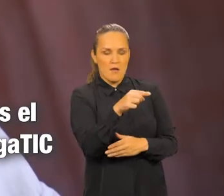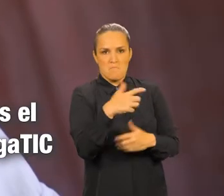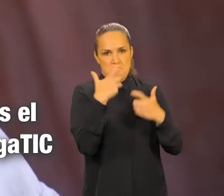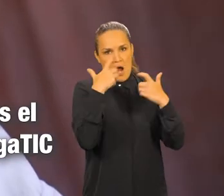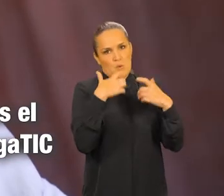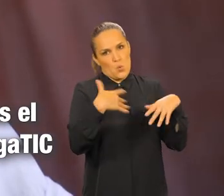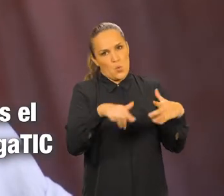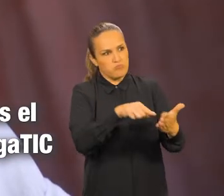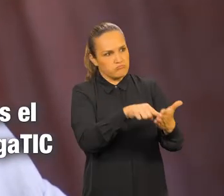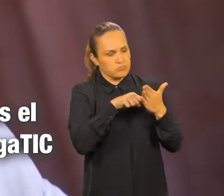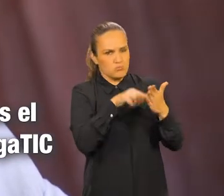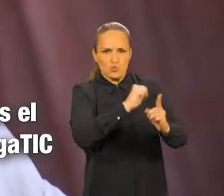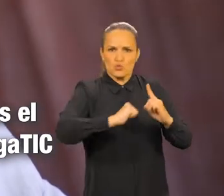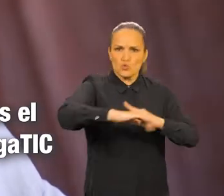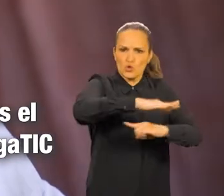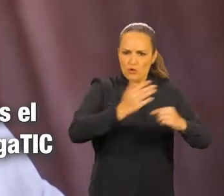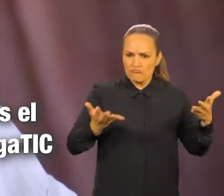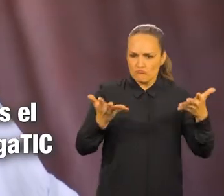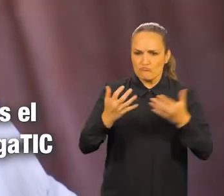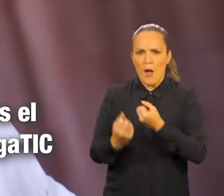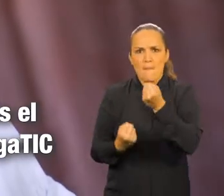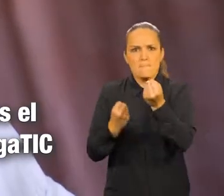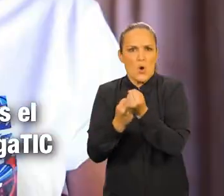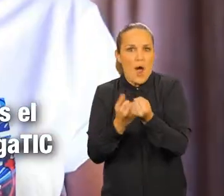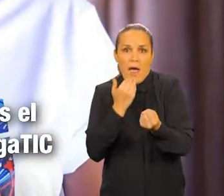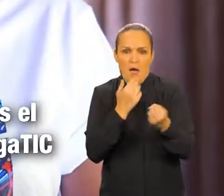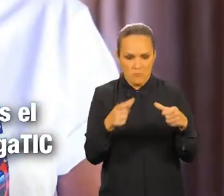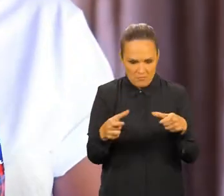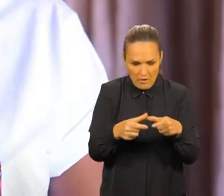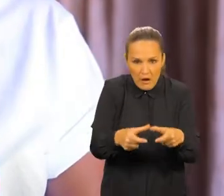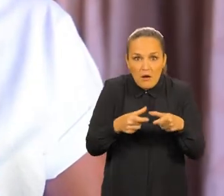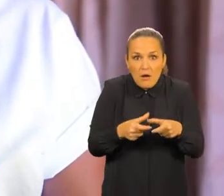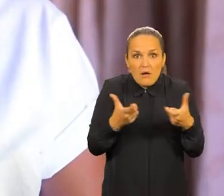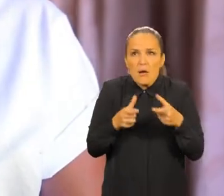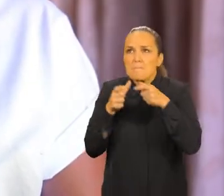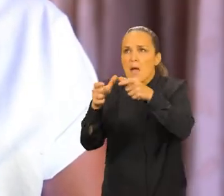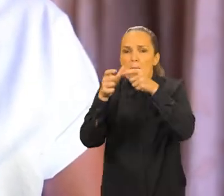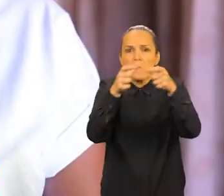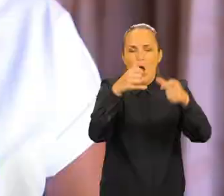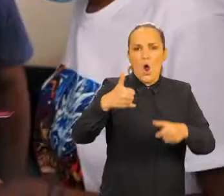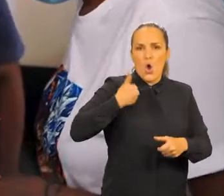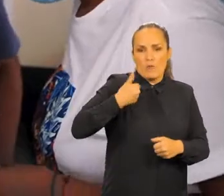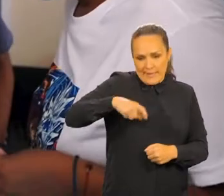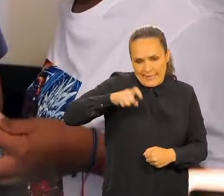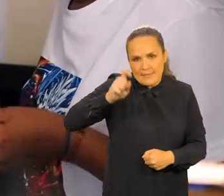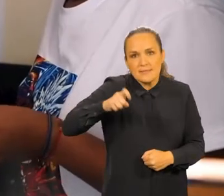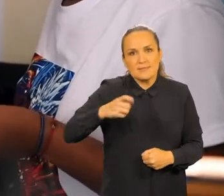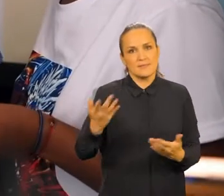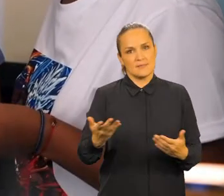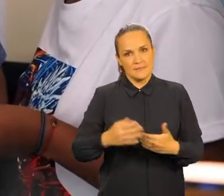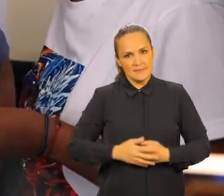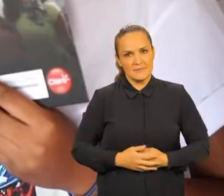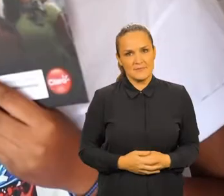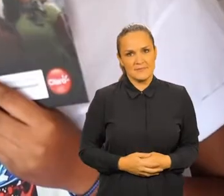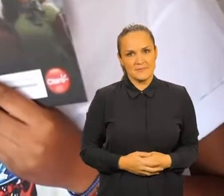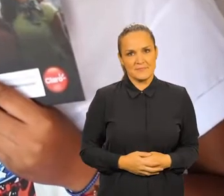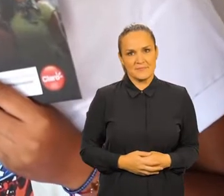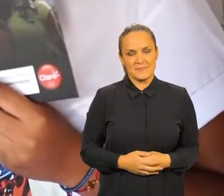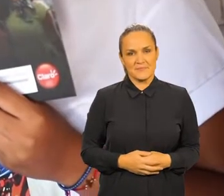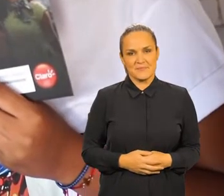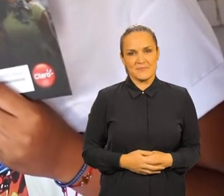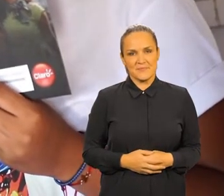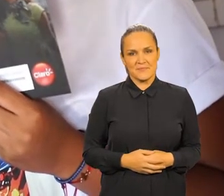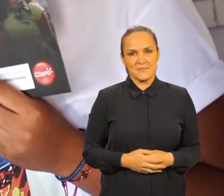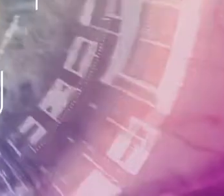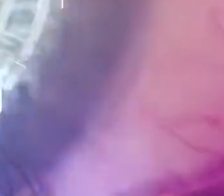ministerio es el más social, pues por programas como Navegatits, que realmente están llegando a los jóvenes que lo necesitan.